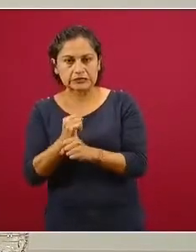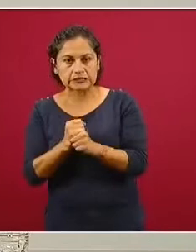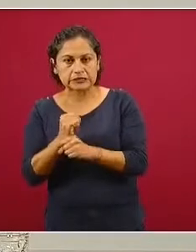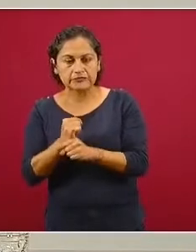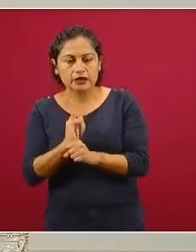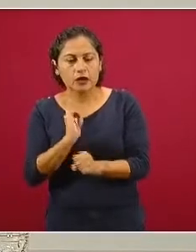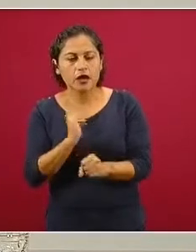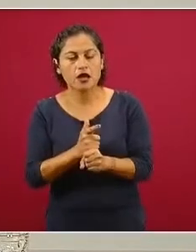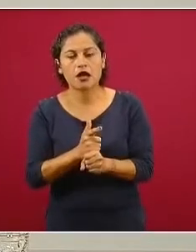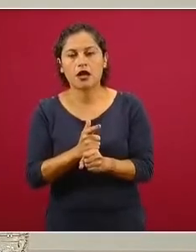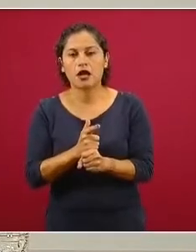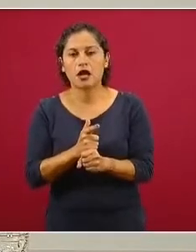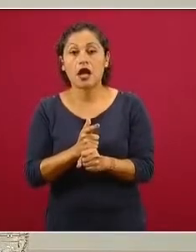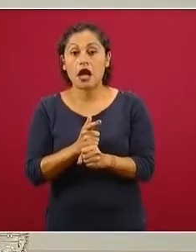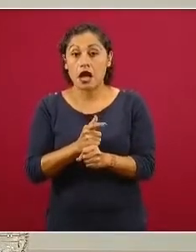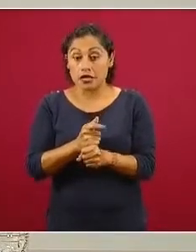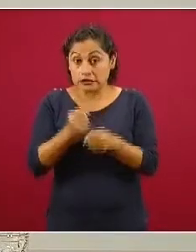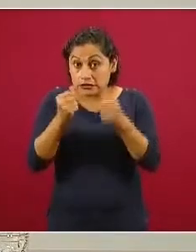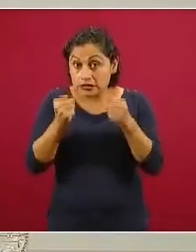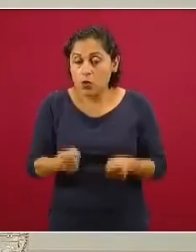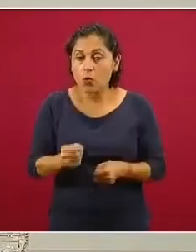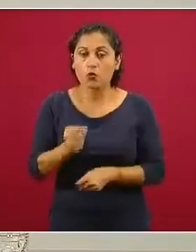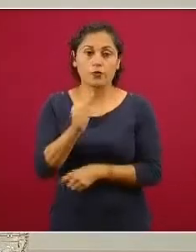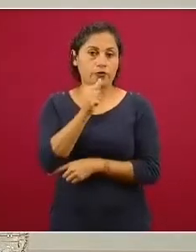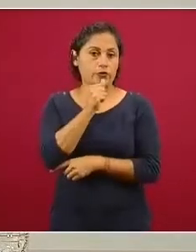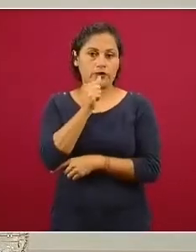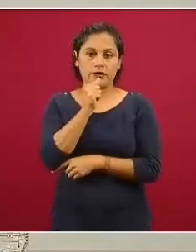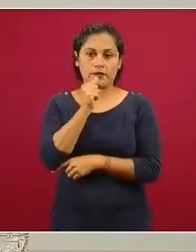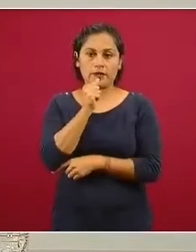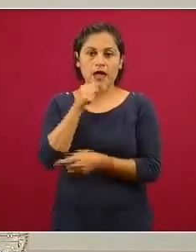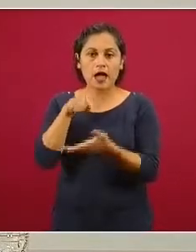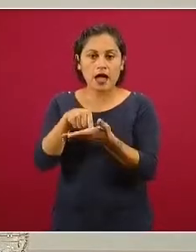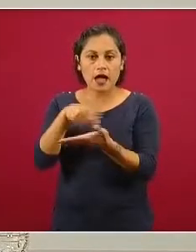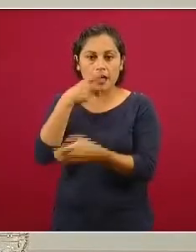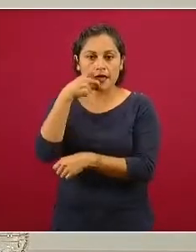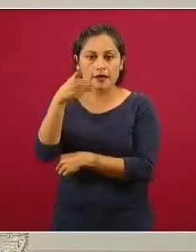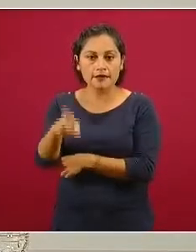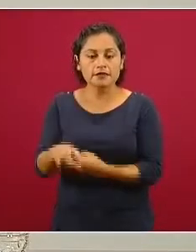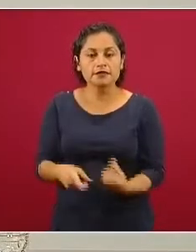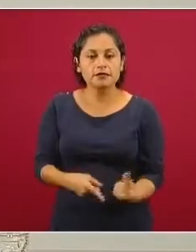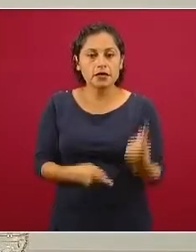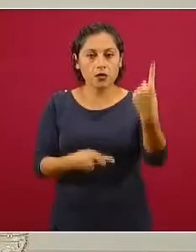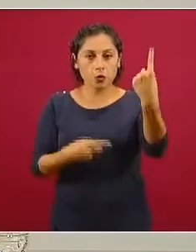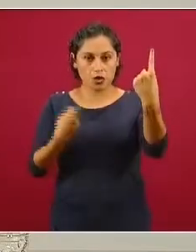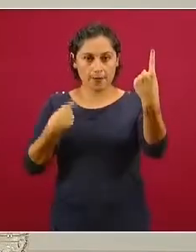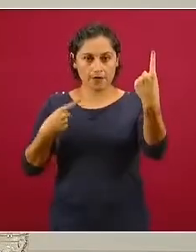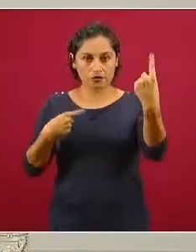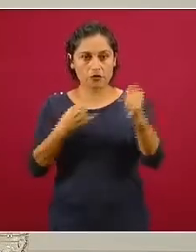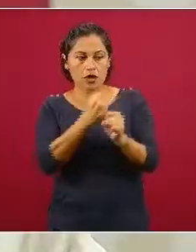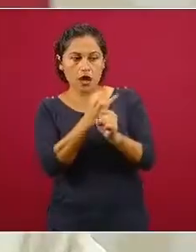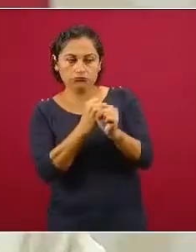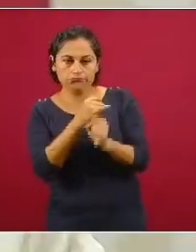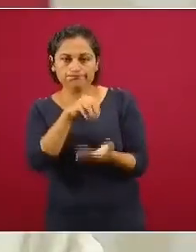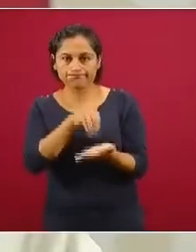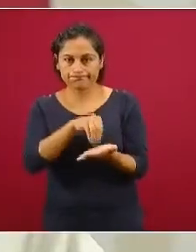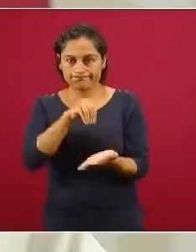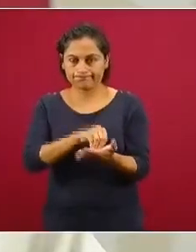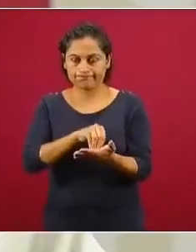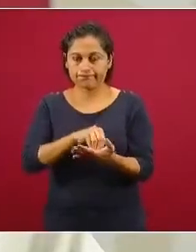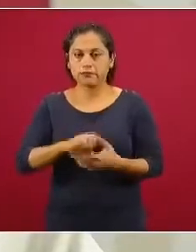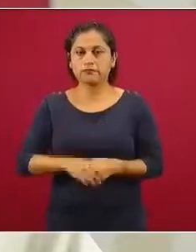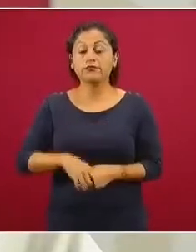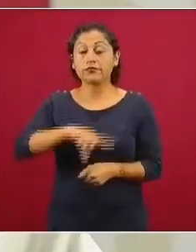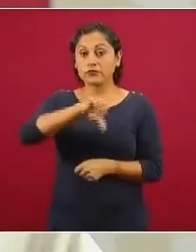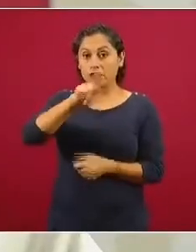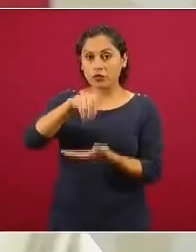preliminares, no confirmados todavía, de un caso que se encontraba todavía en estudio. Después de haber sido